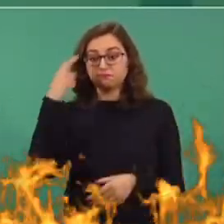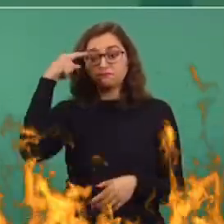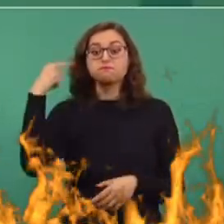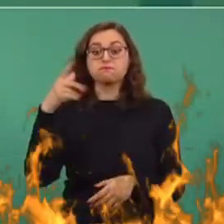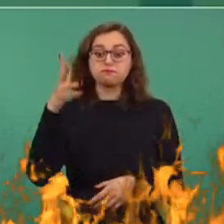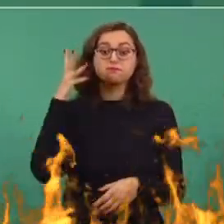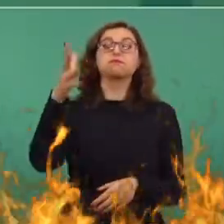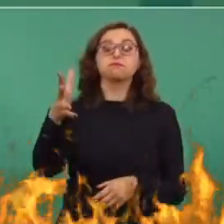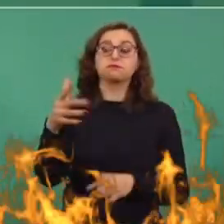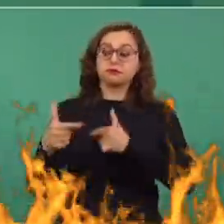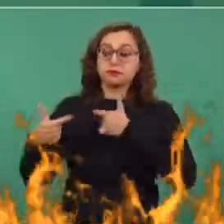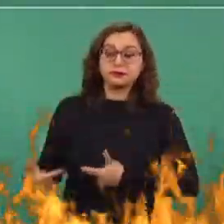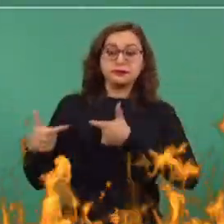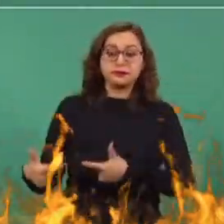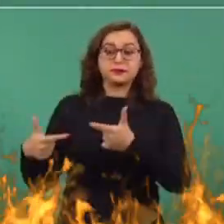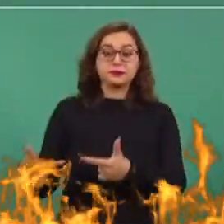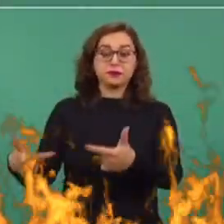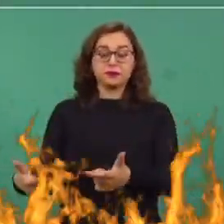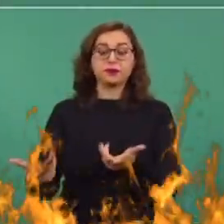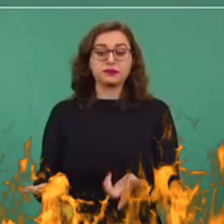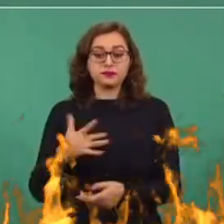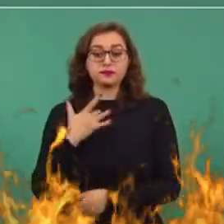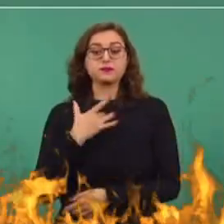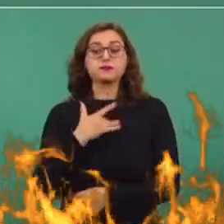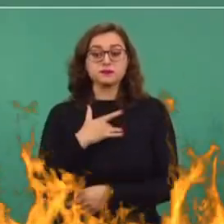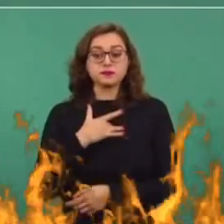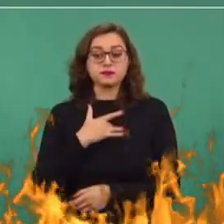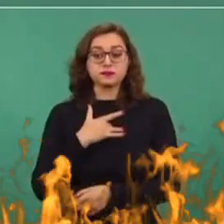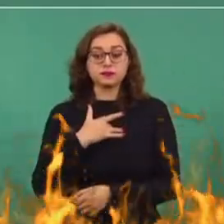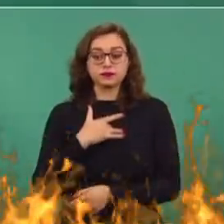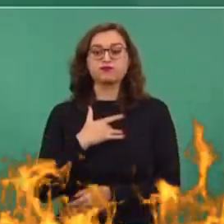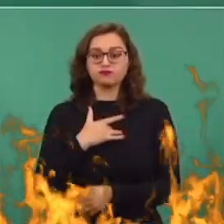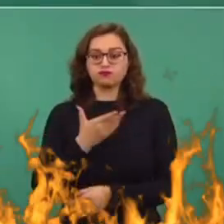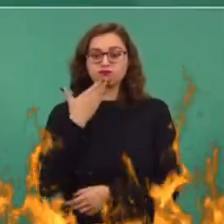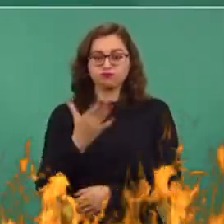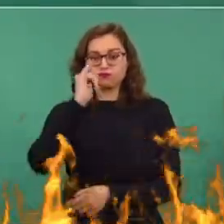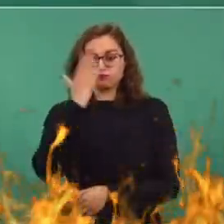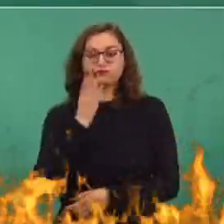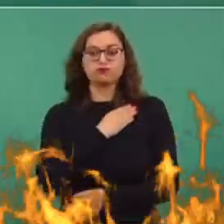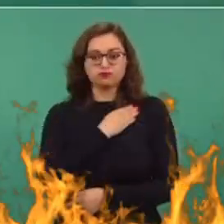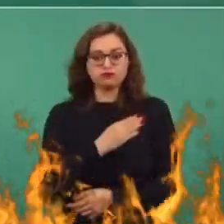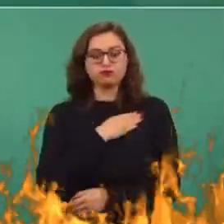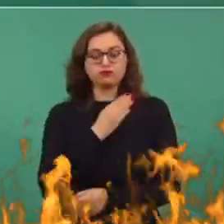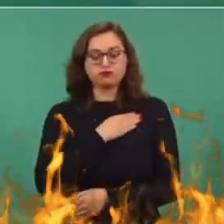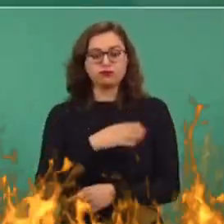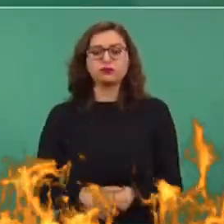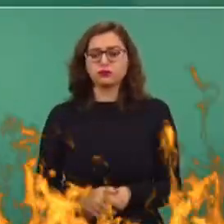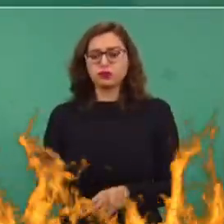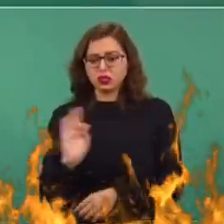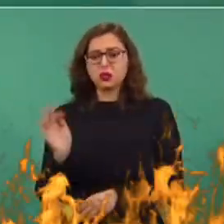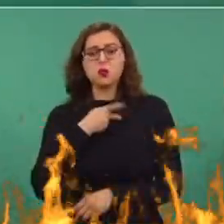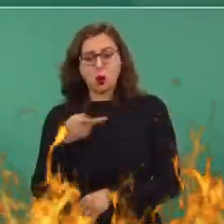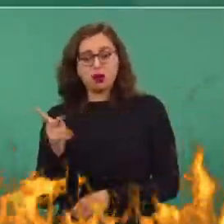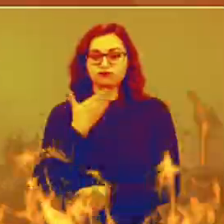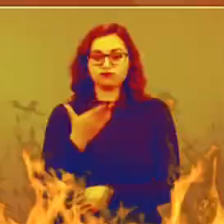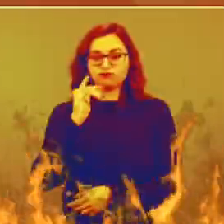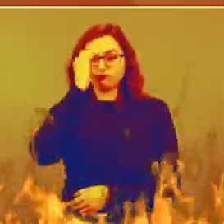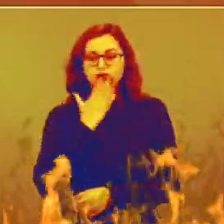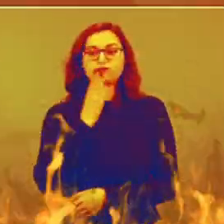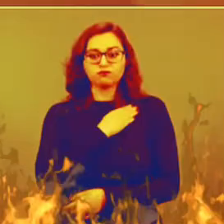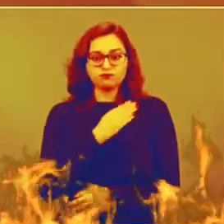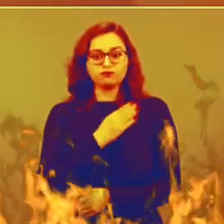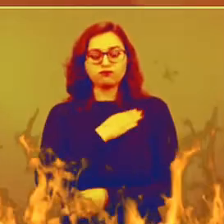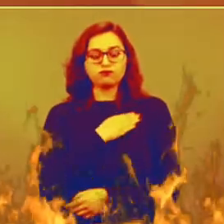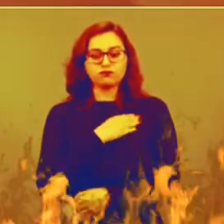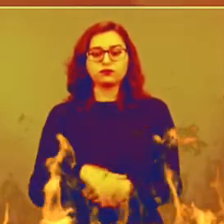a nuestros hijos buenos ejemplos. Es mejor dejarles pobreza, pero no deshonra. Es mejor